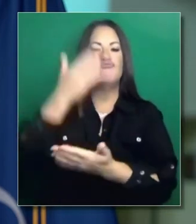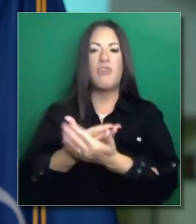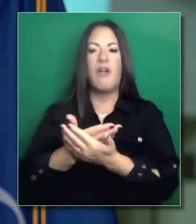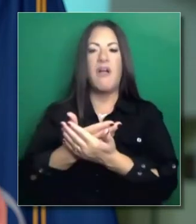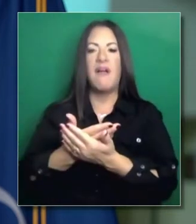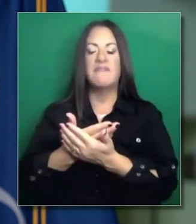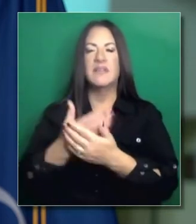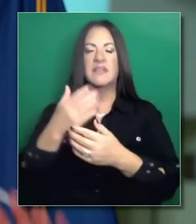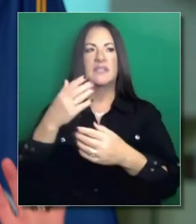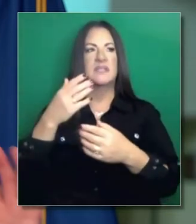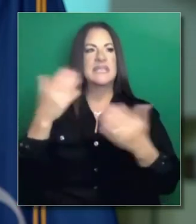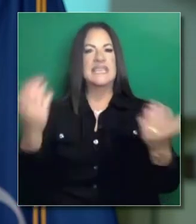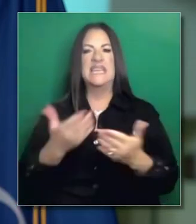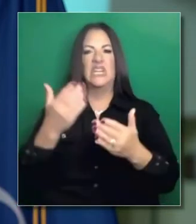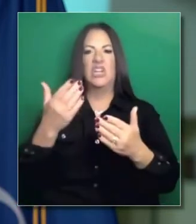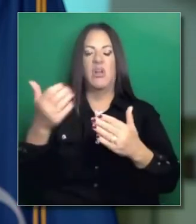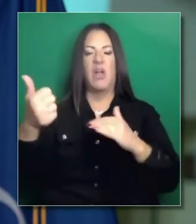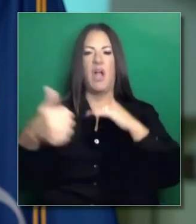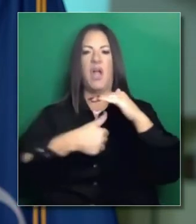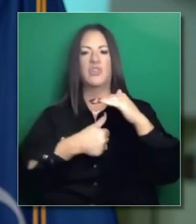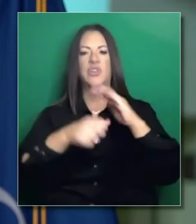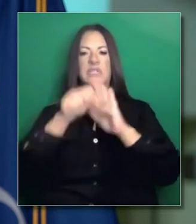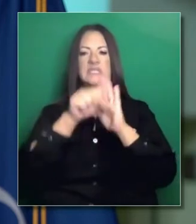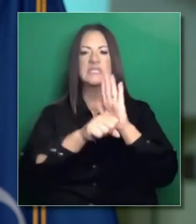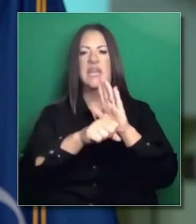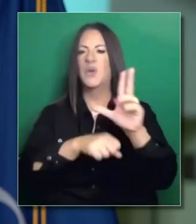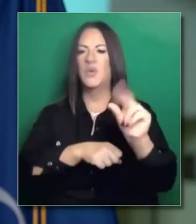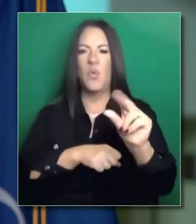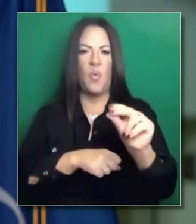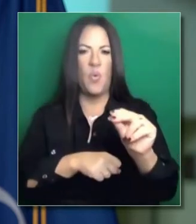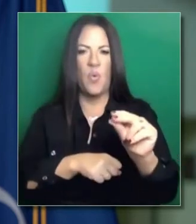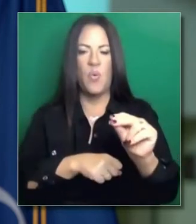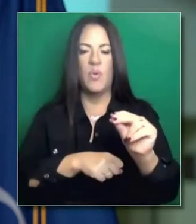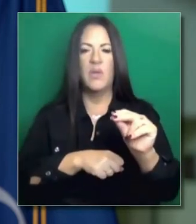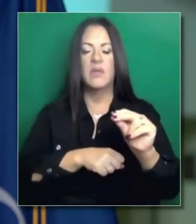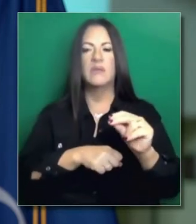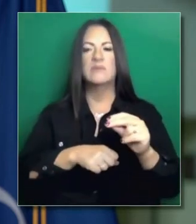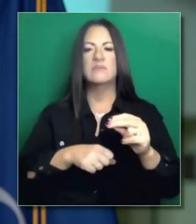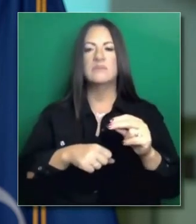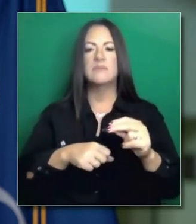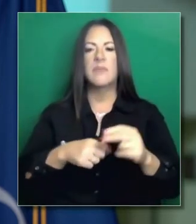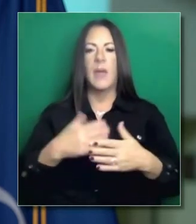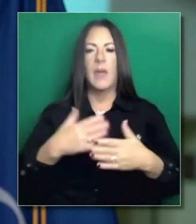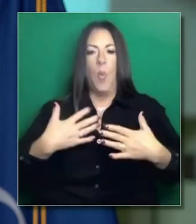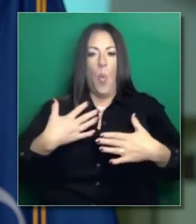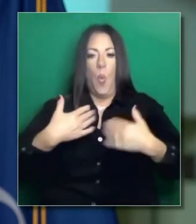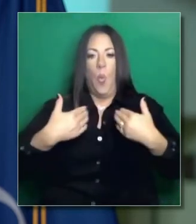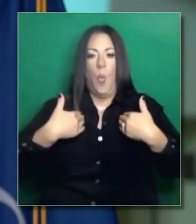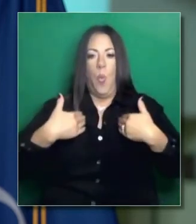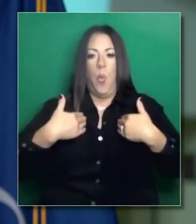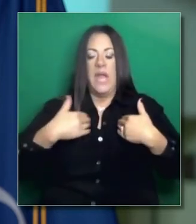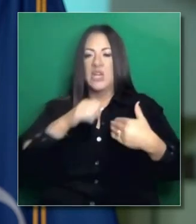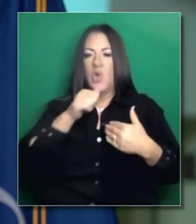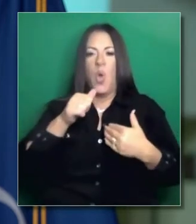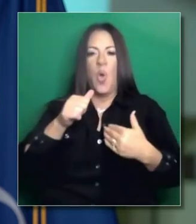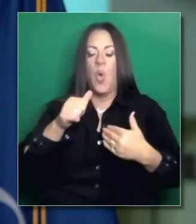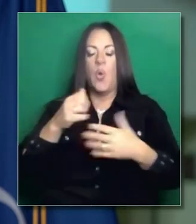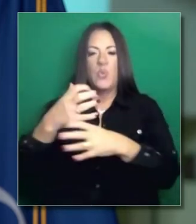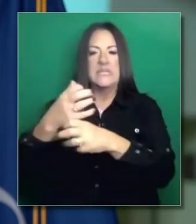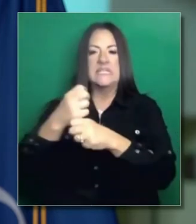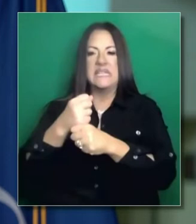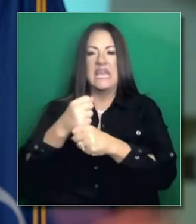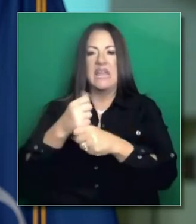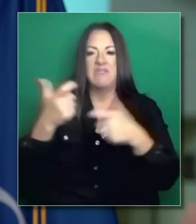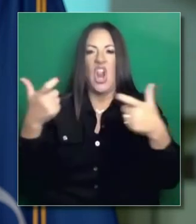mágicamente a una instalación del estado. Hay cierta noción de que los estados las reciben. No recibimos